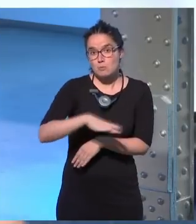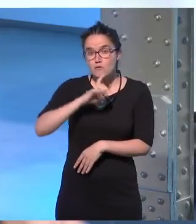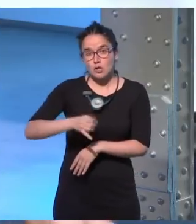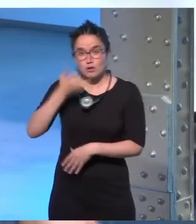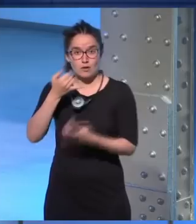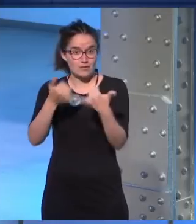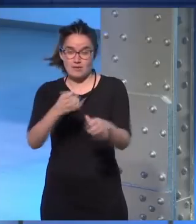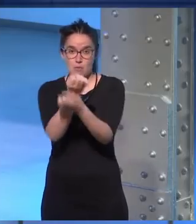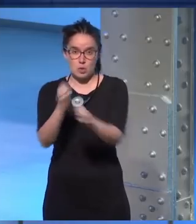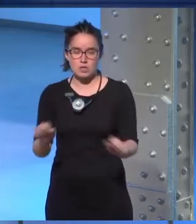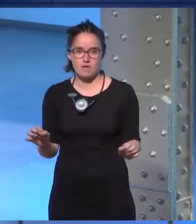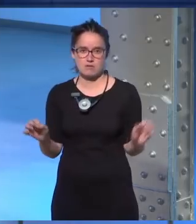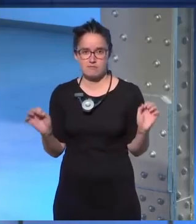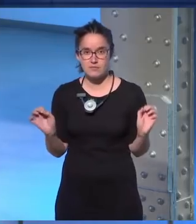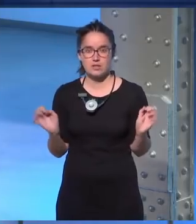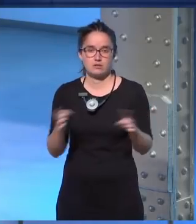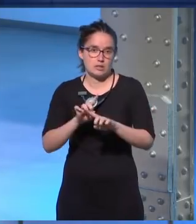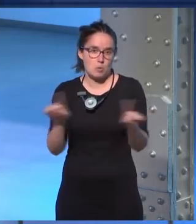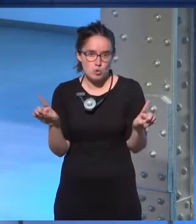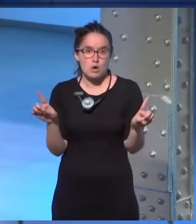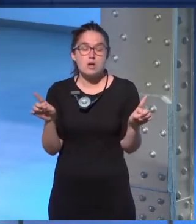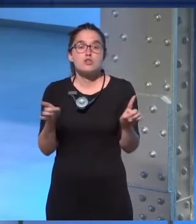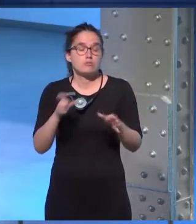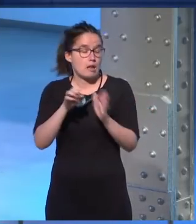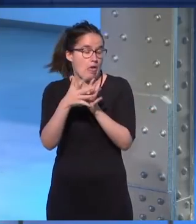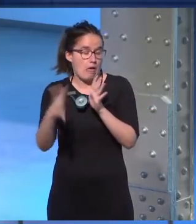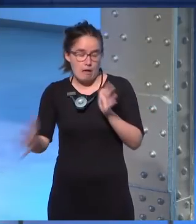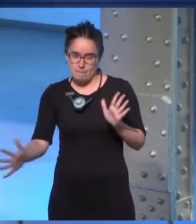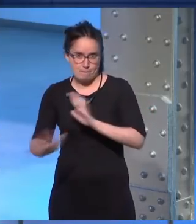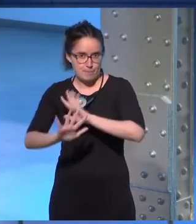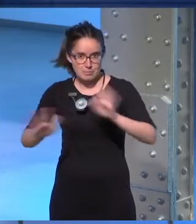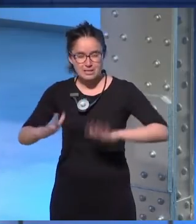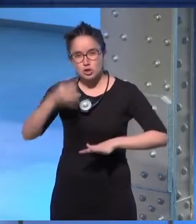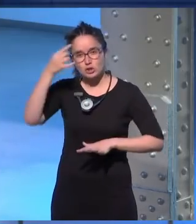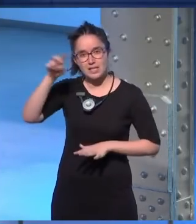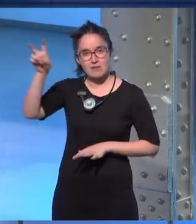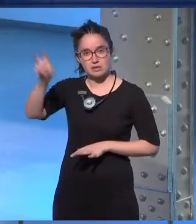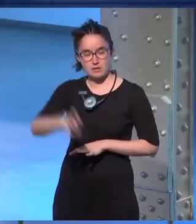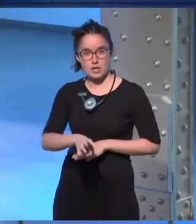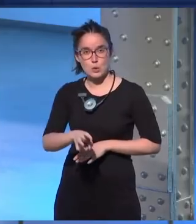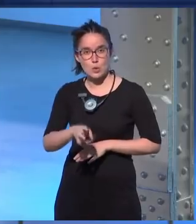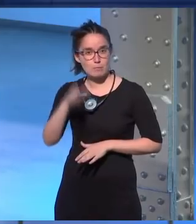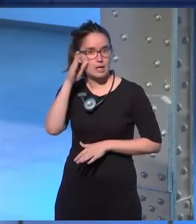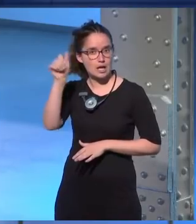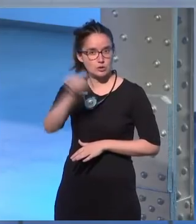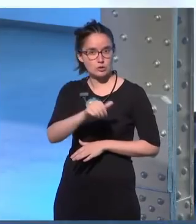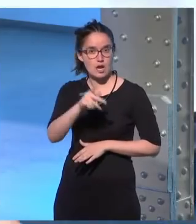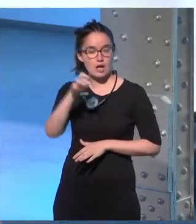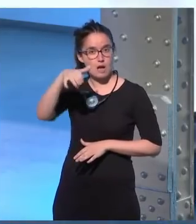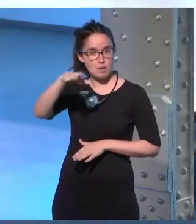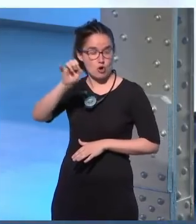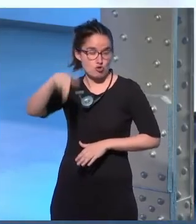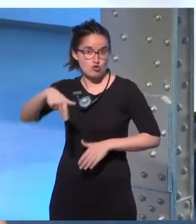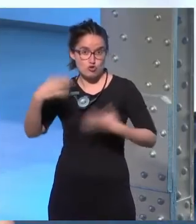posible, y sin Ciudad de Avilés, desde luego, tampoco. No me voy a enrollar mucho más. Sé que habéis venido a escuchar a Cameron,